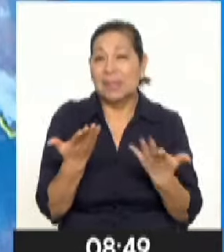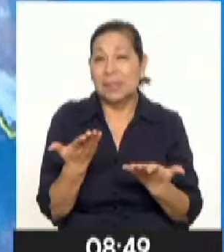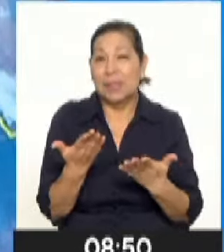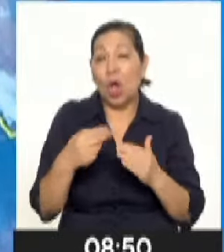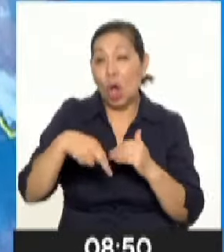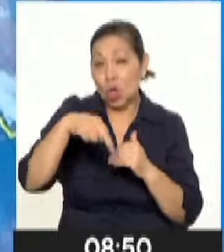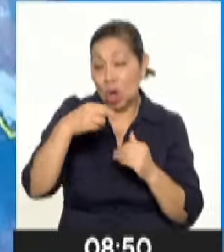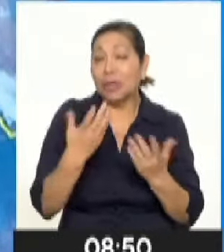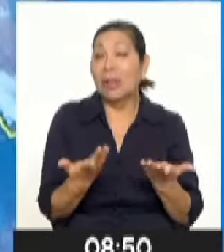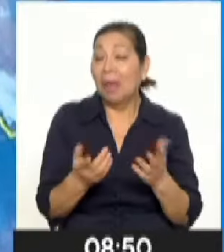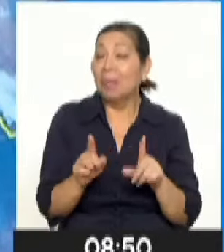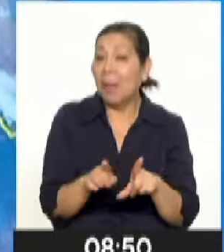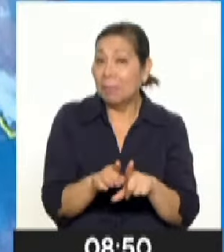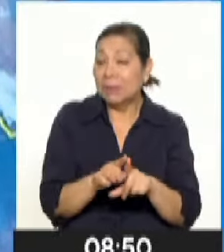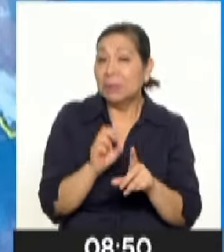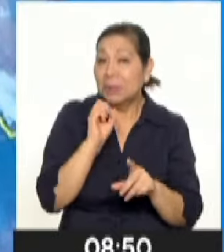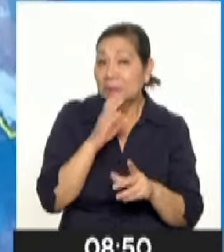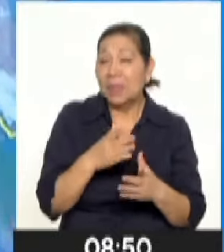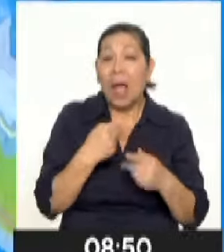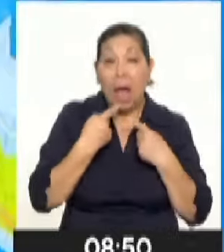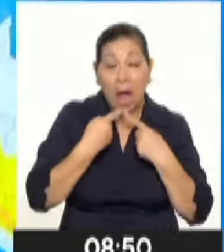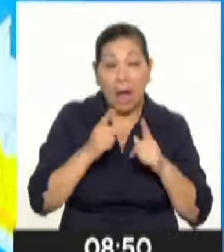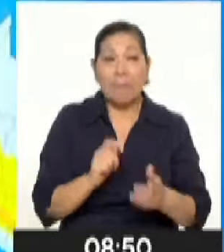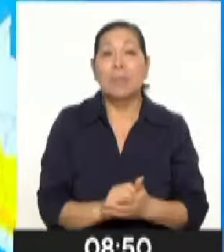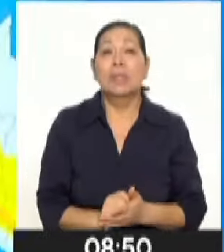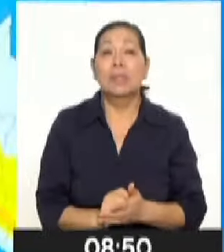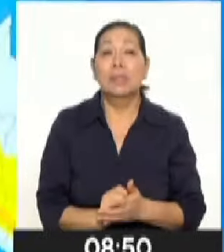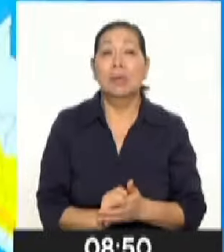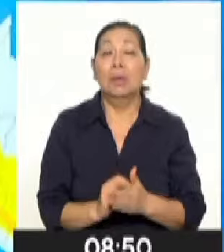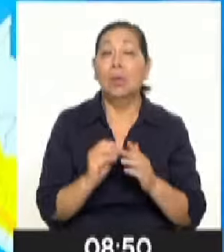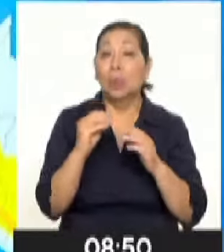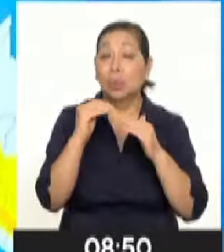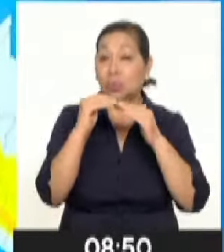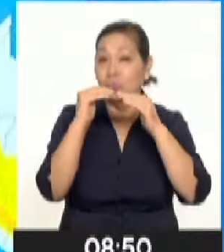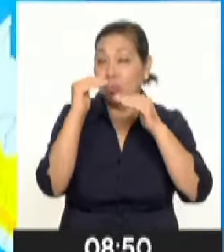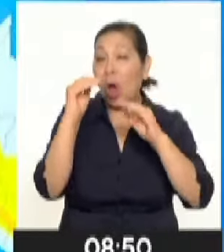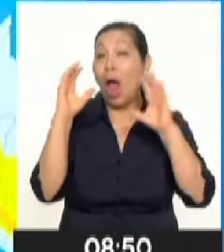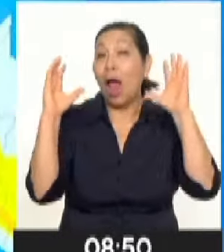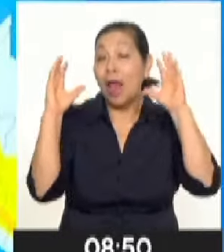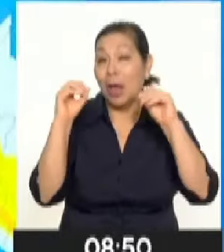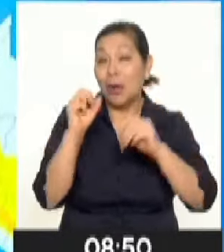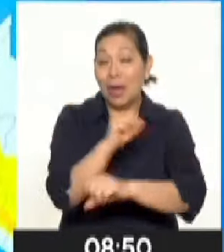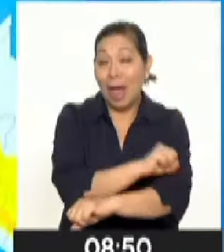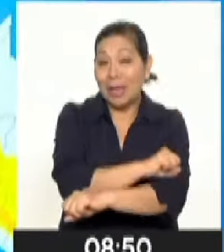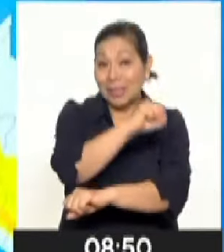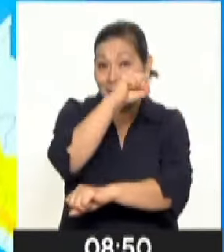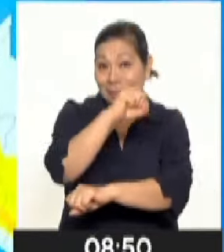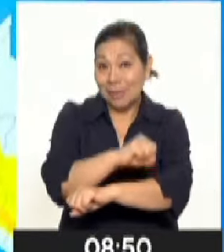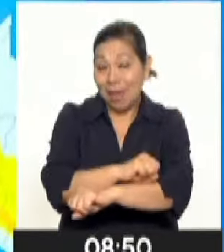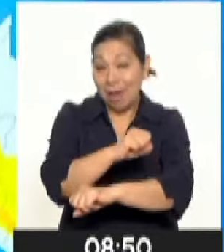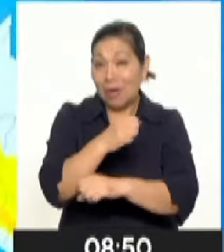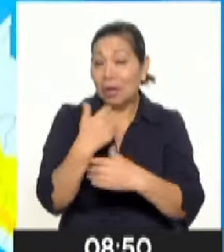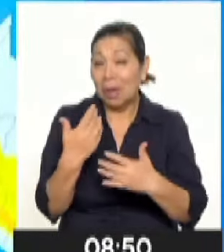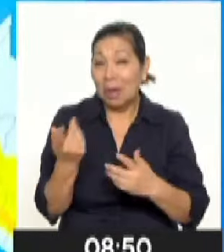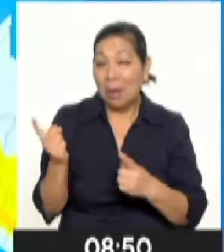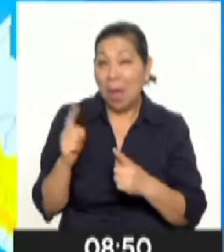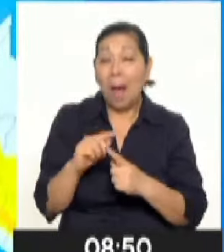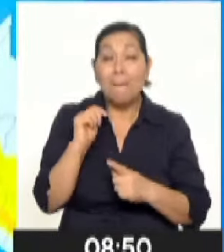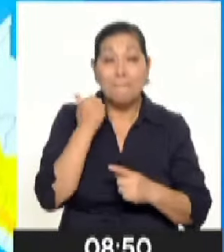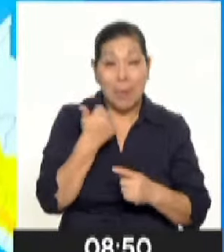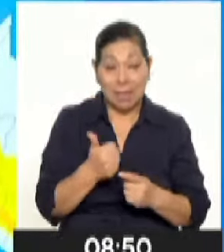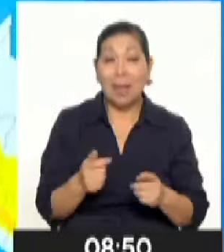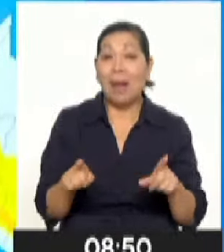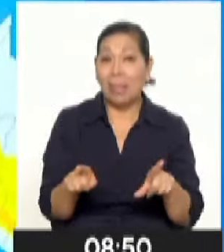sector norte. Eso también en el contexto de nuestro aviso de descenso de temperatura nocturna en la sierra. Este aviso está vigente hasta el día de